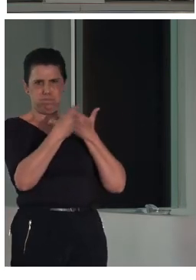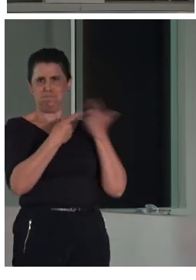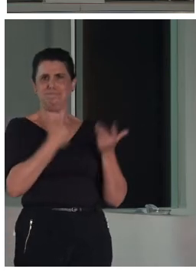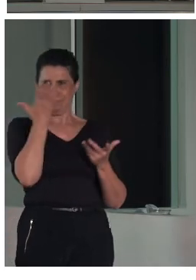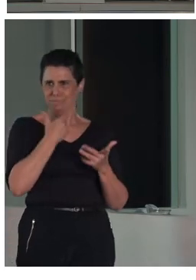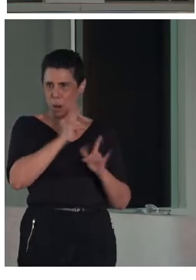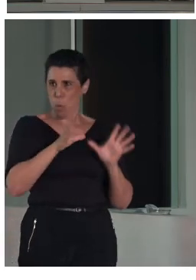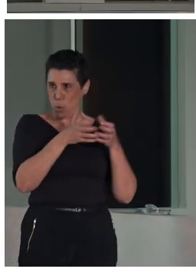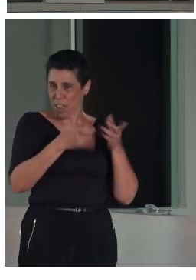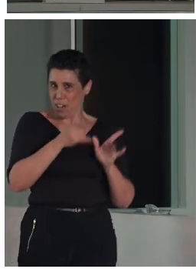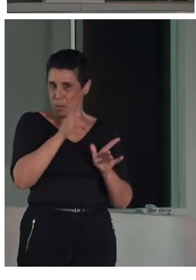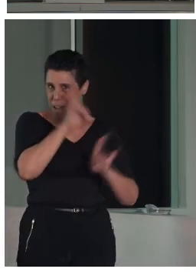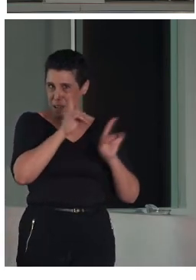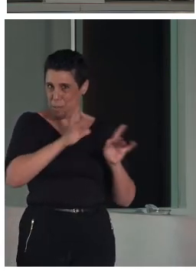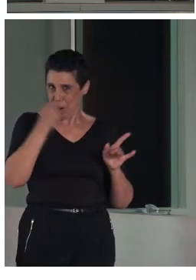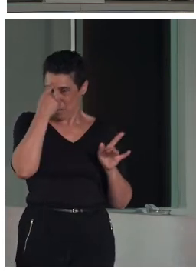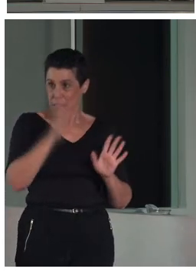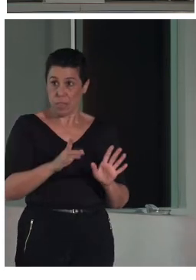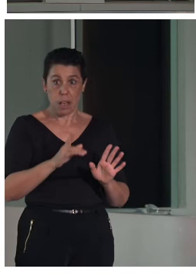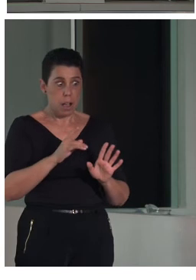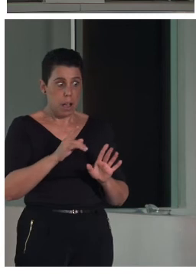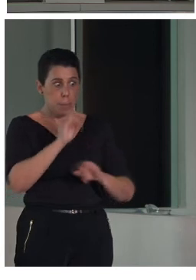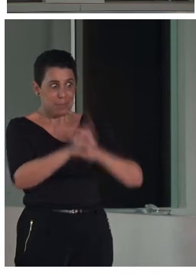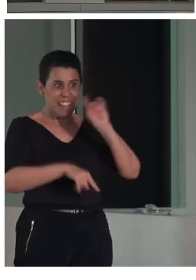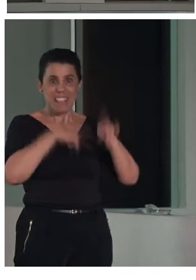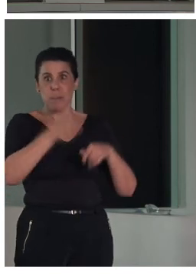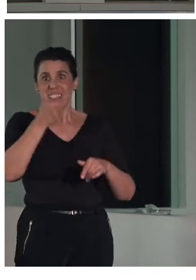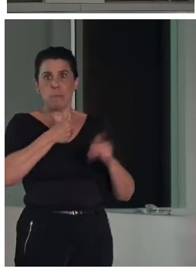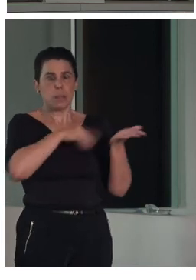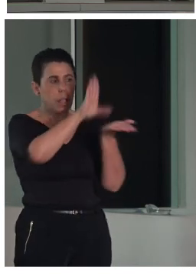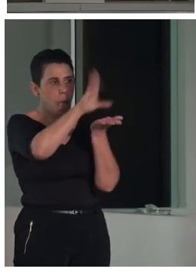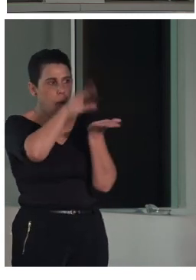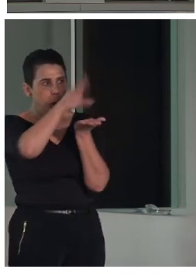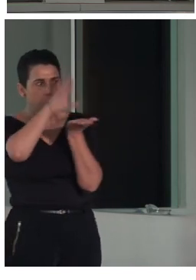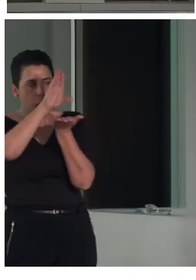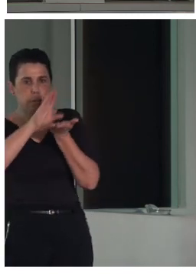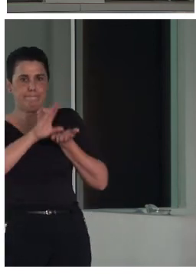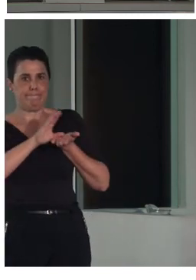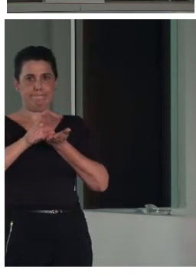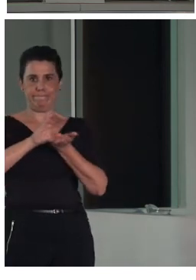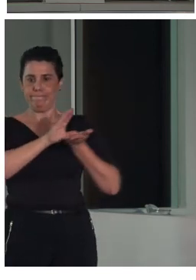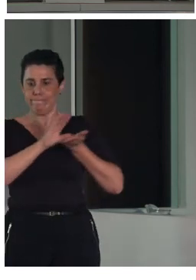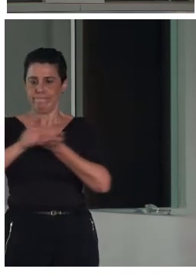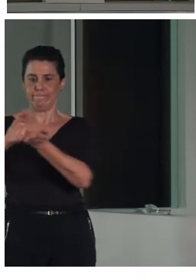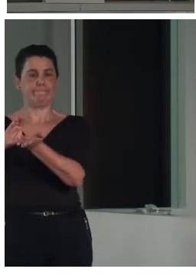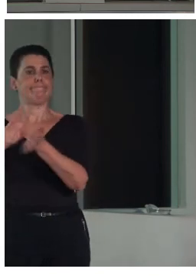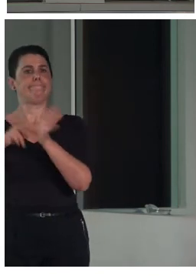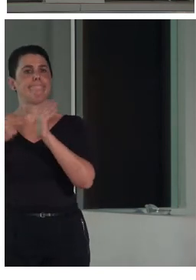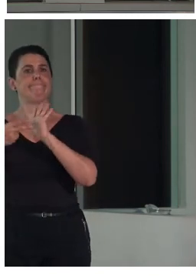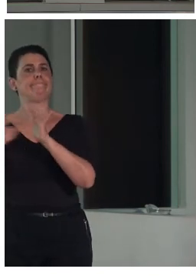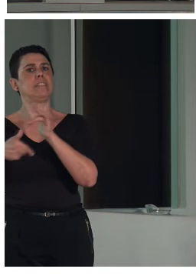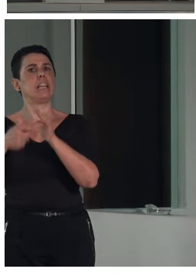conseguir luego recopilar toda esa información para ponerla en orden para que luego los técnicos además podamos ejecutar